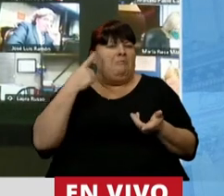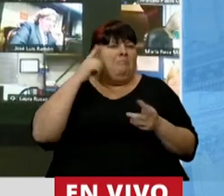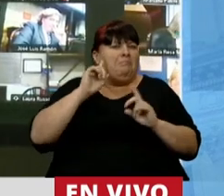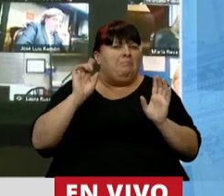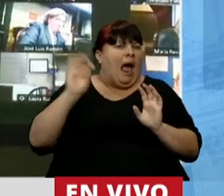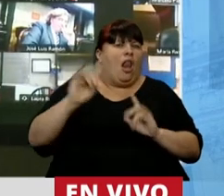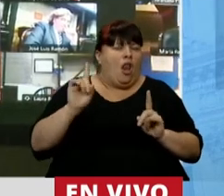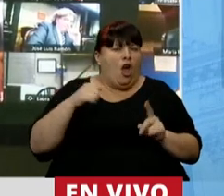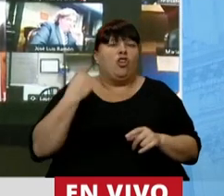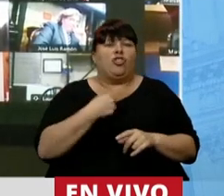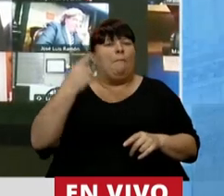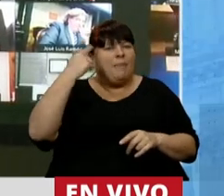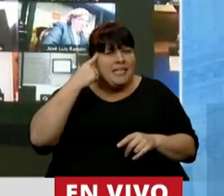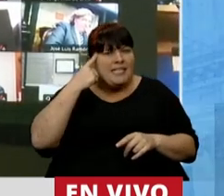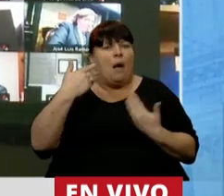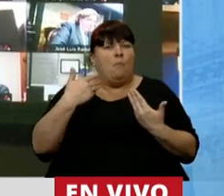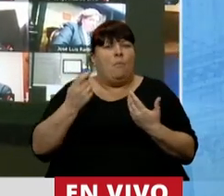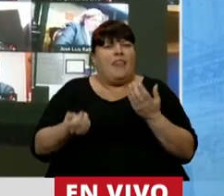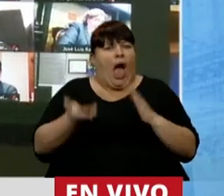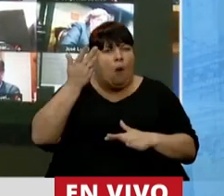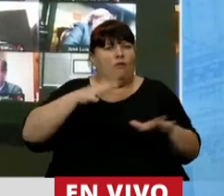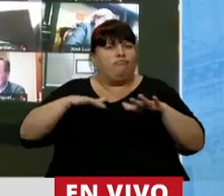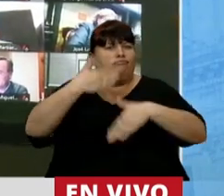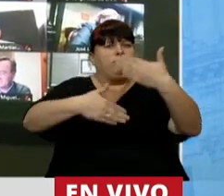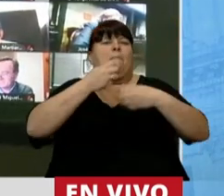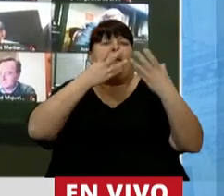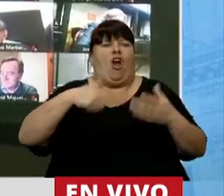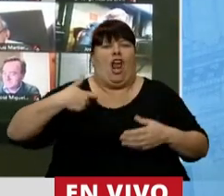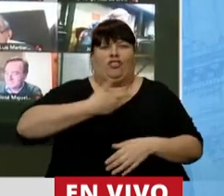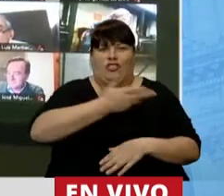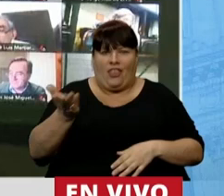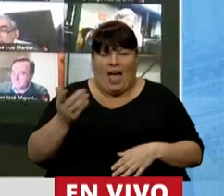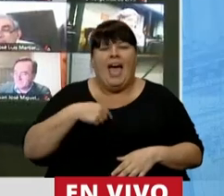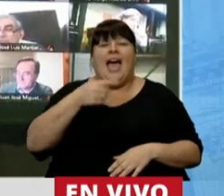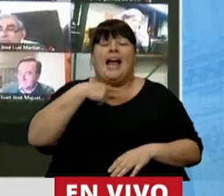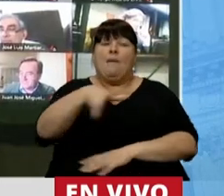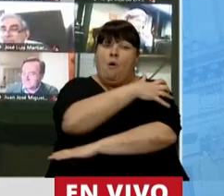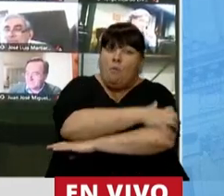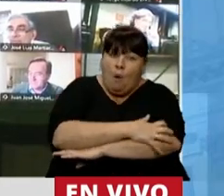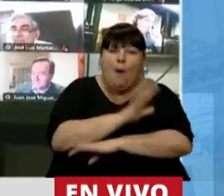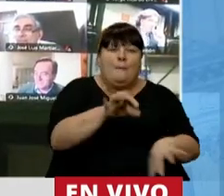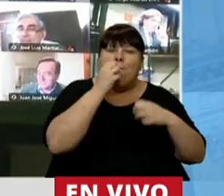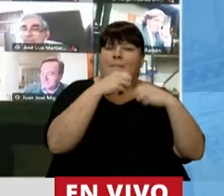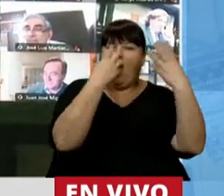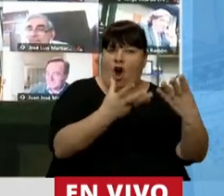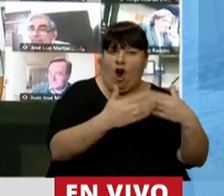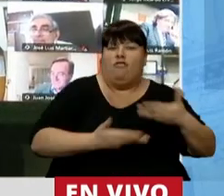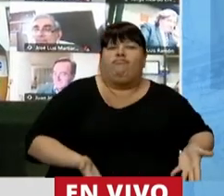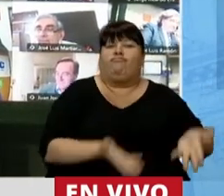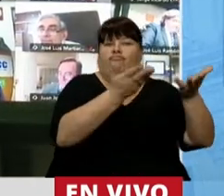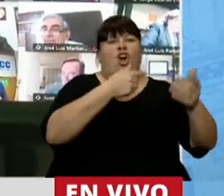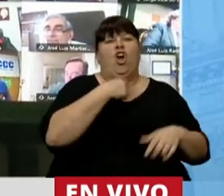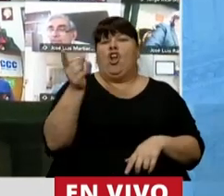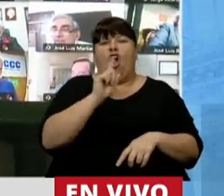mora, al contrario, nosotros creemos en la movilidad social ascendente, queremos que a los de abajo les vaya bien y que crezcan,